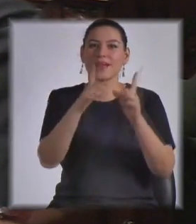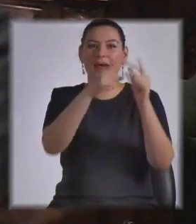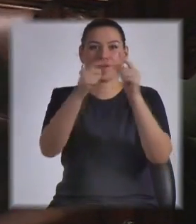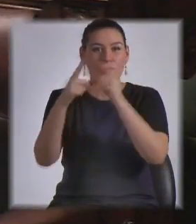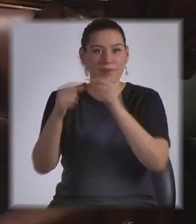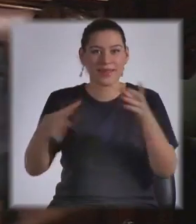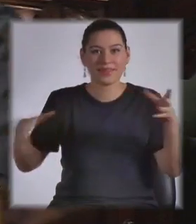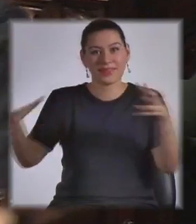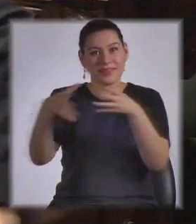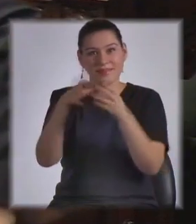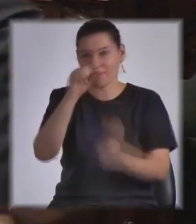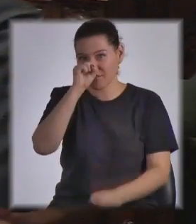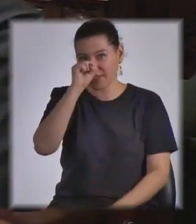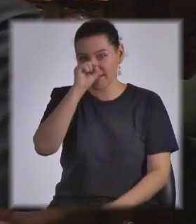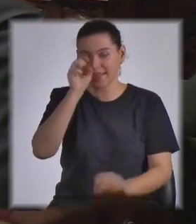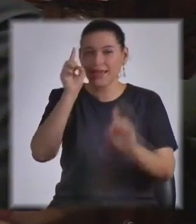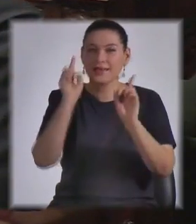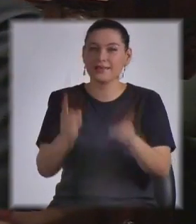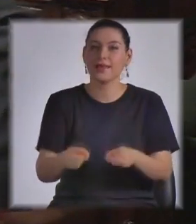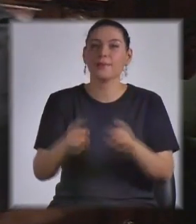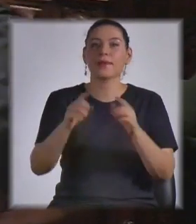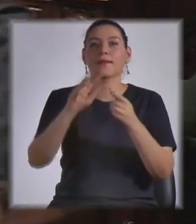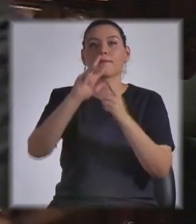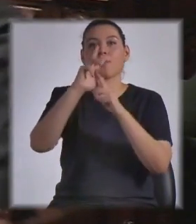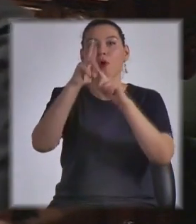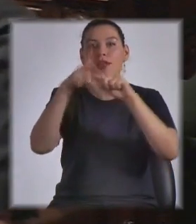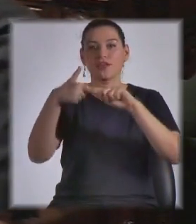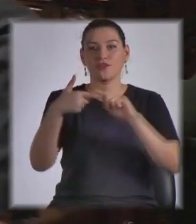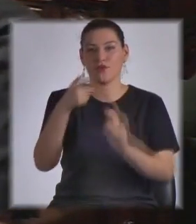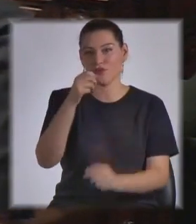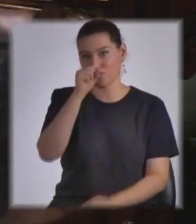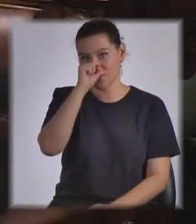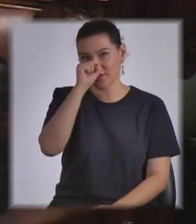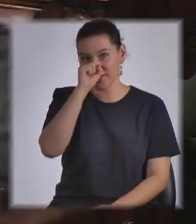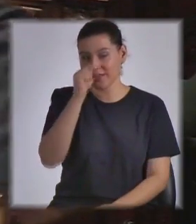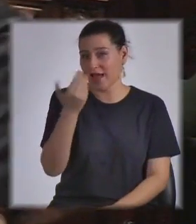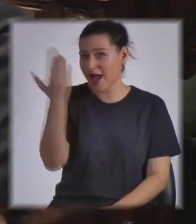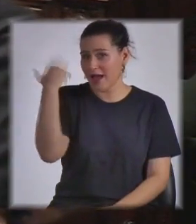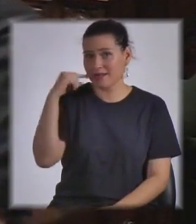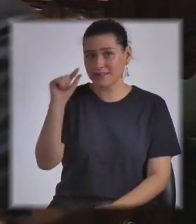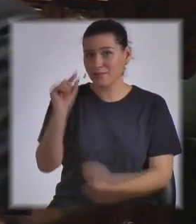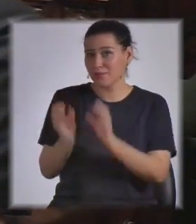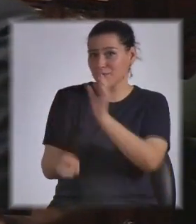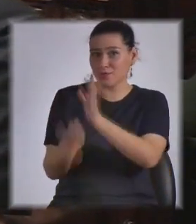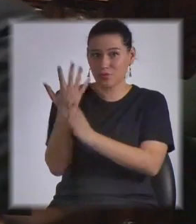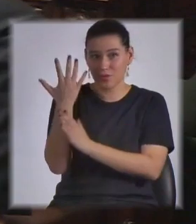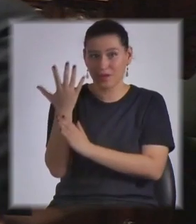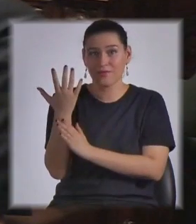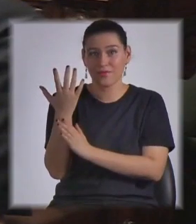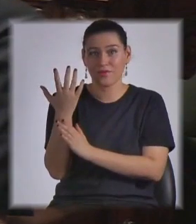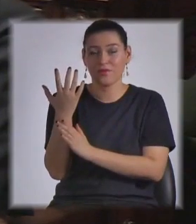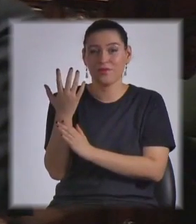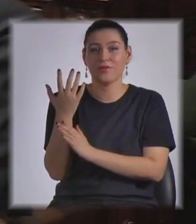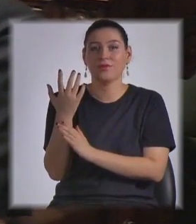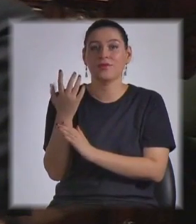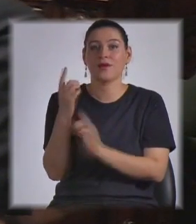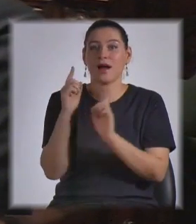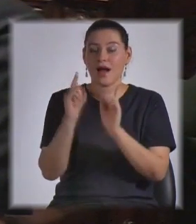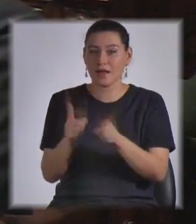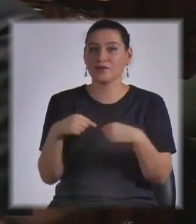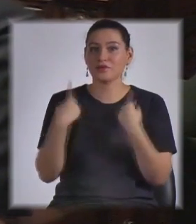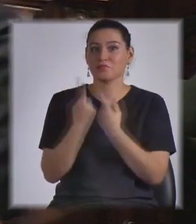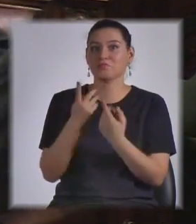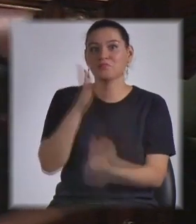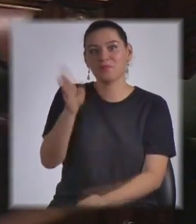y también al Molino Florida, una cooperativa que recién fue incorporado su inmueble y el cual estuvimos